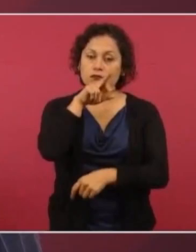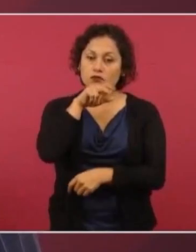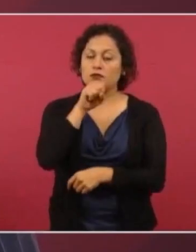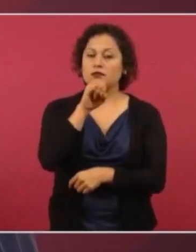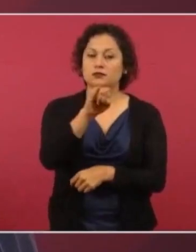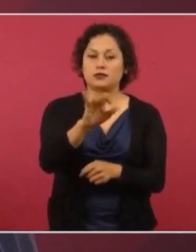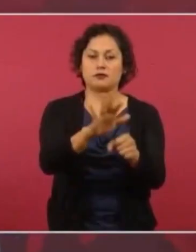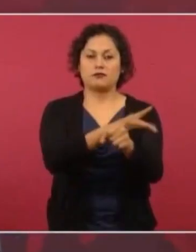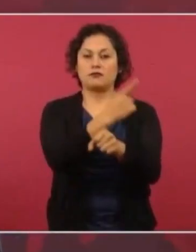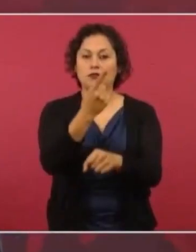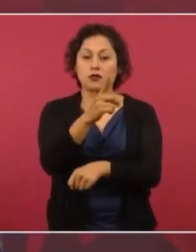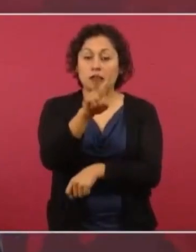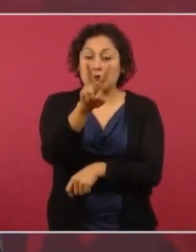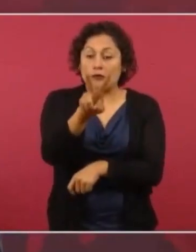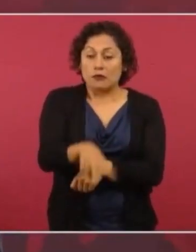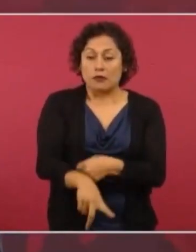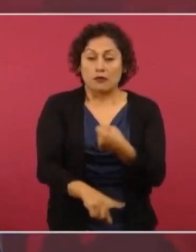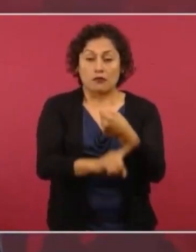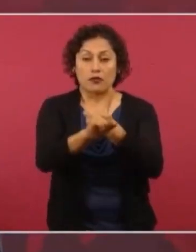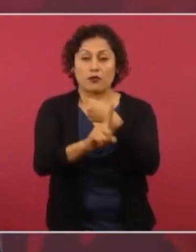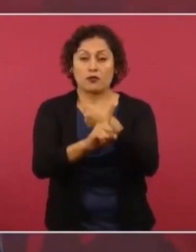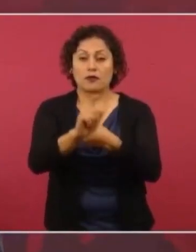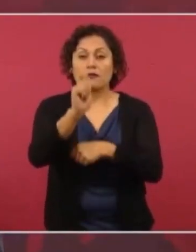de muchas personas, sobre todo de jóvenes.